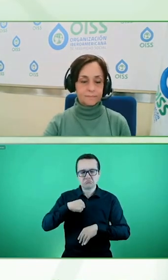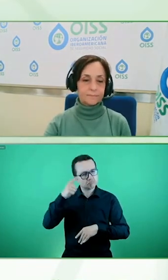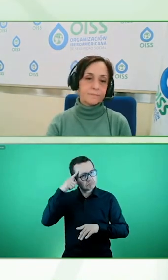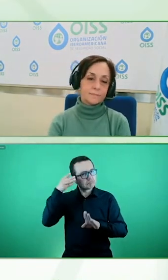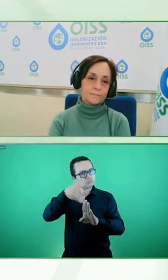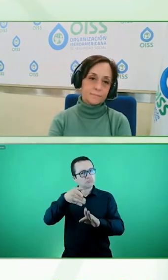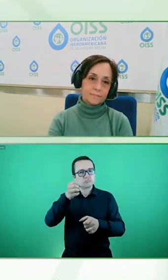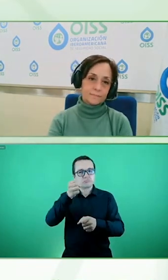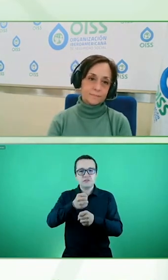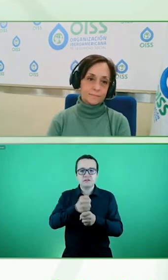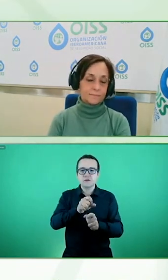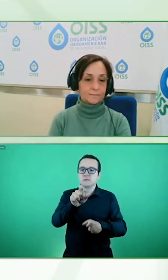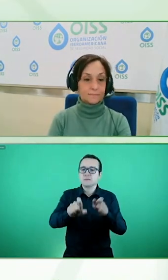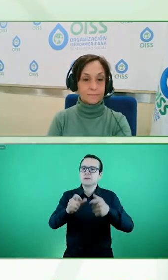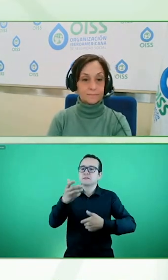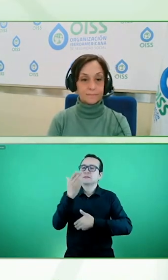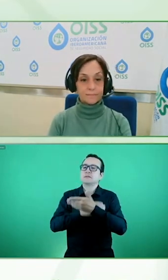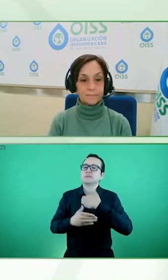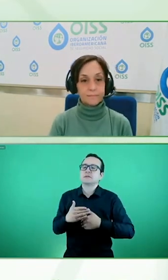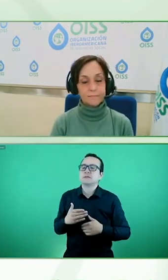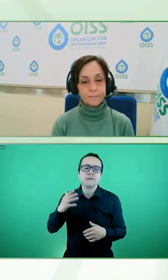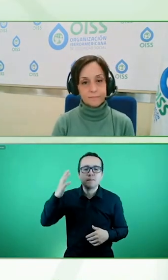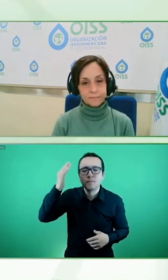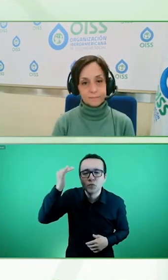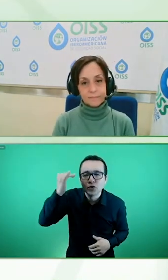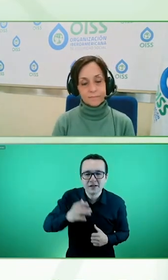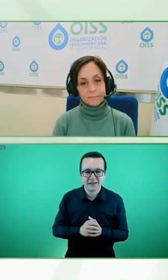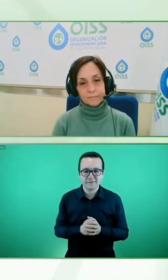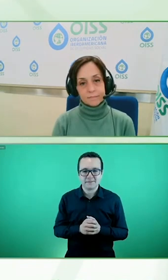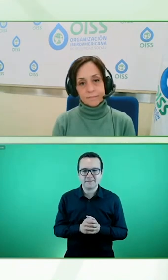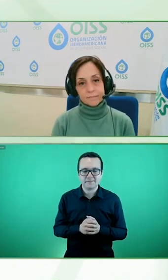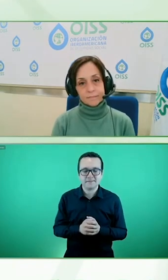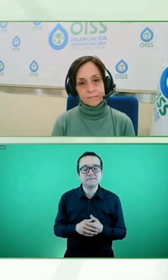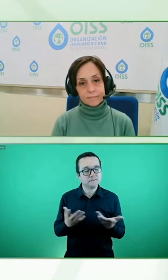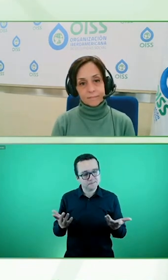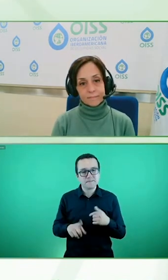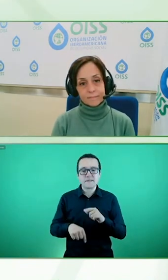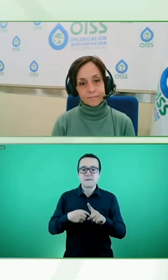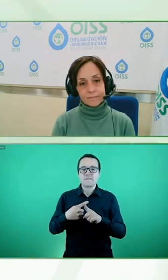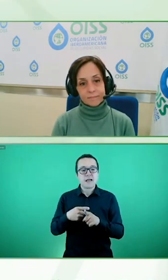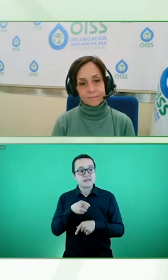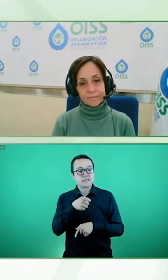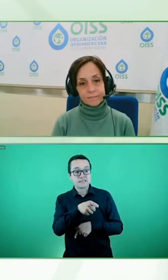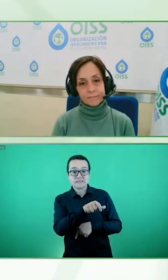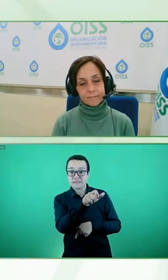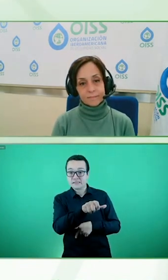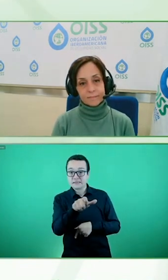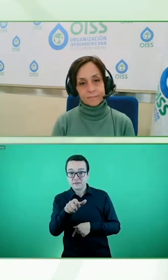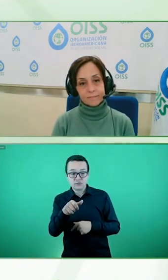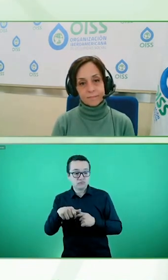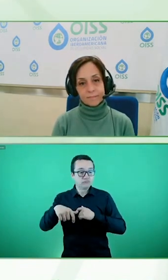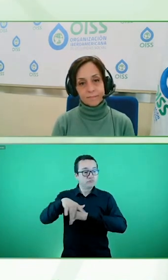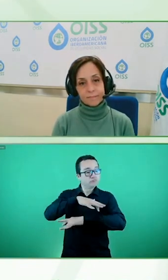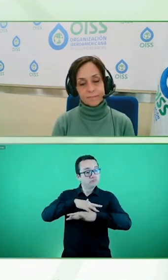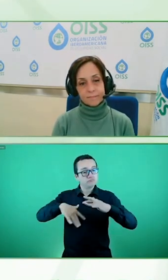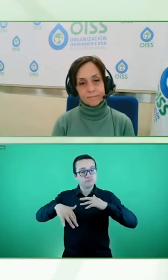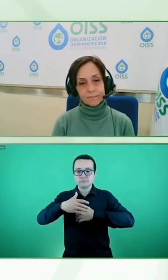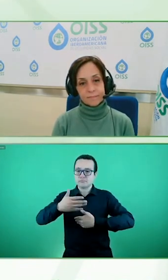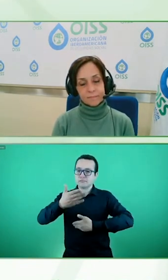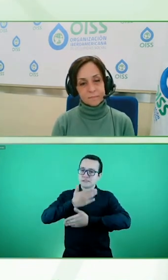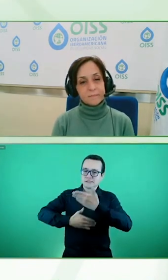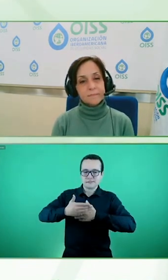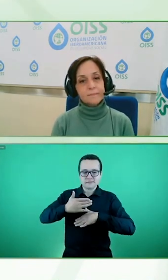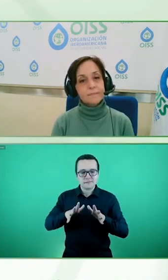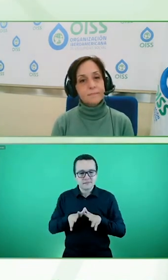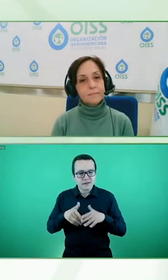qué cambios han visto en dirección a esto, a entender cómo generar productos y servicios para las personas